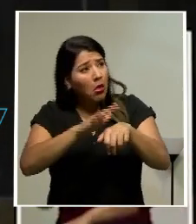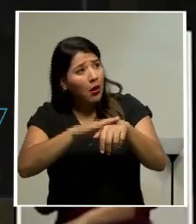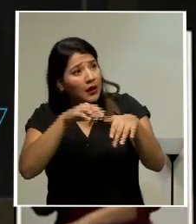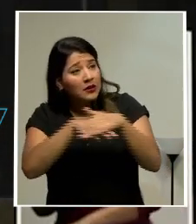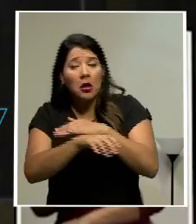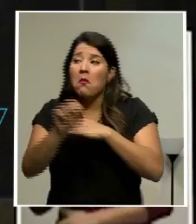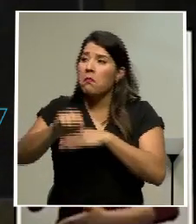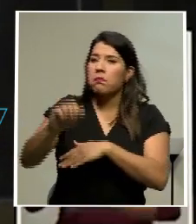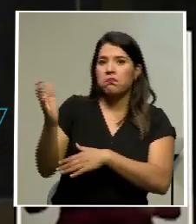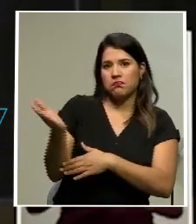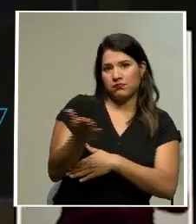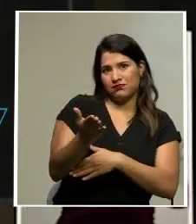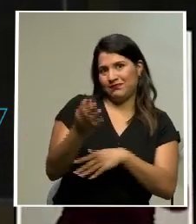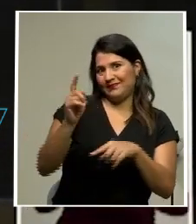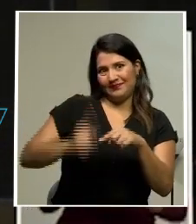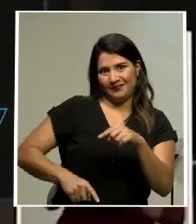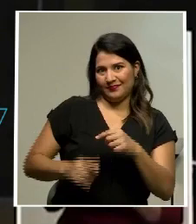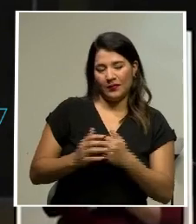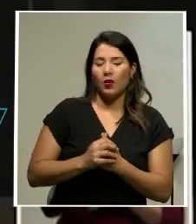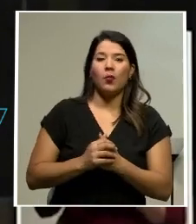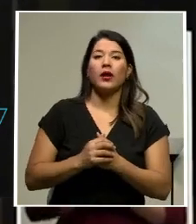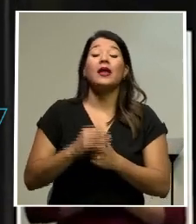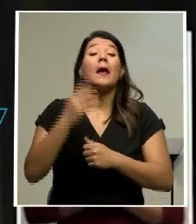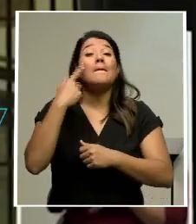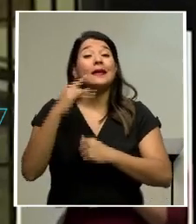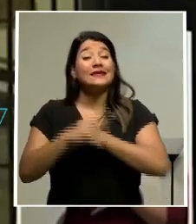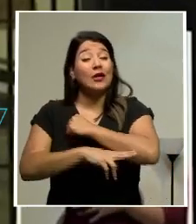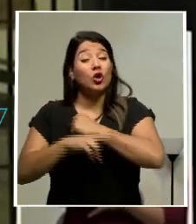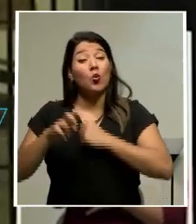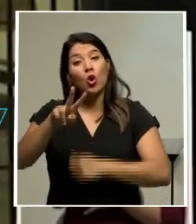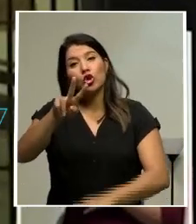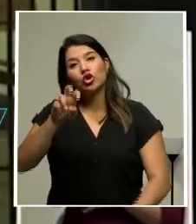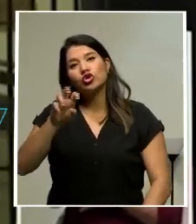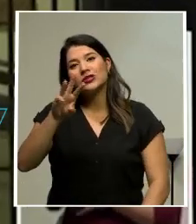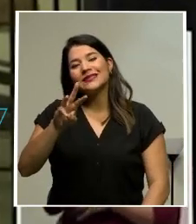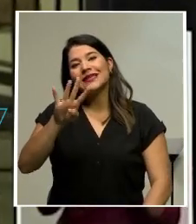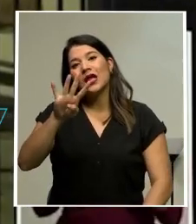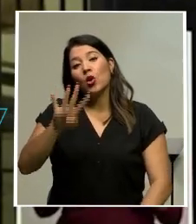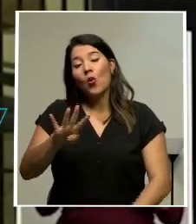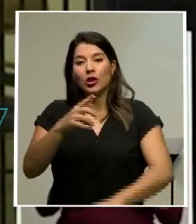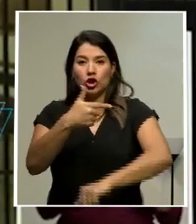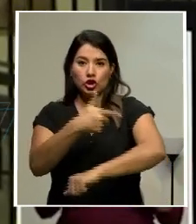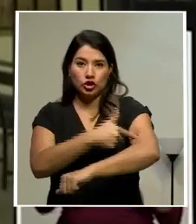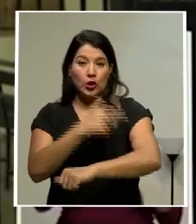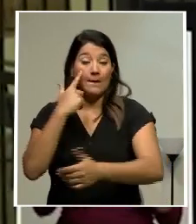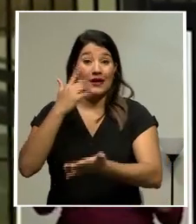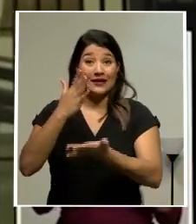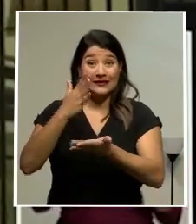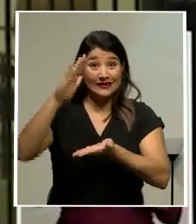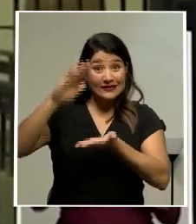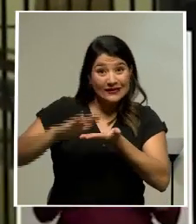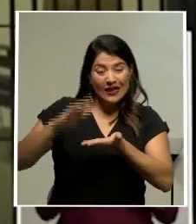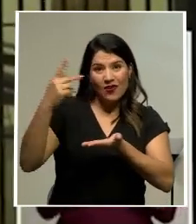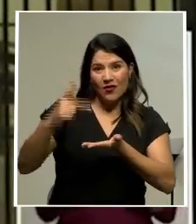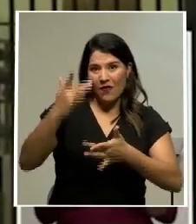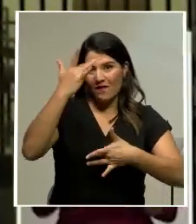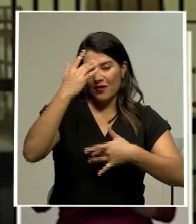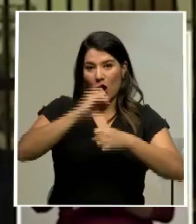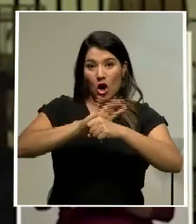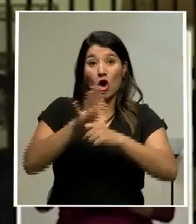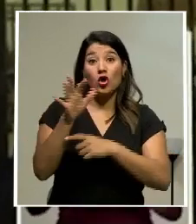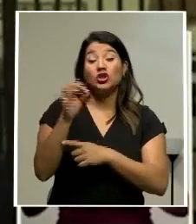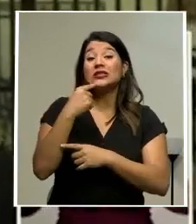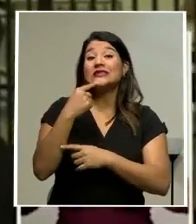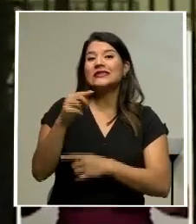ocurrió el robo de 44 viales que contenían 264 dosis de vacunas anticovid-19. De acuerdo con Walter